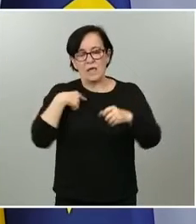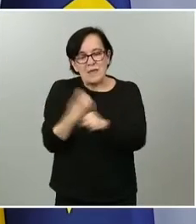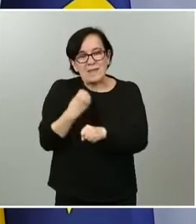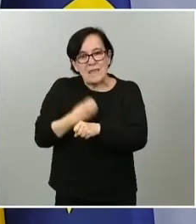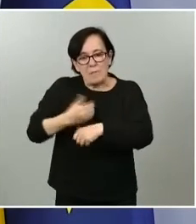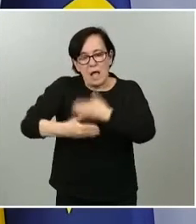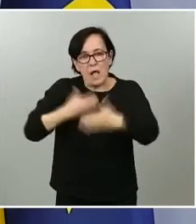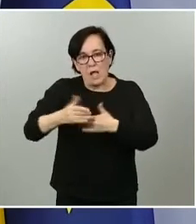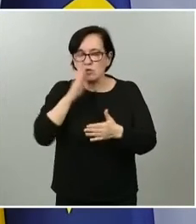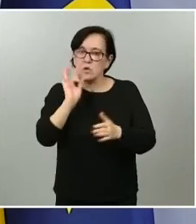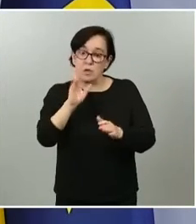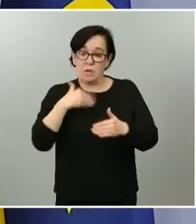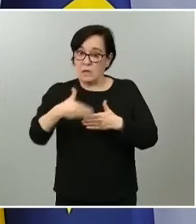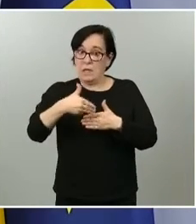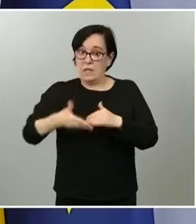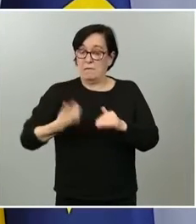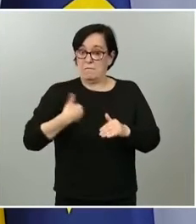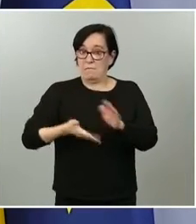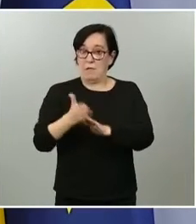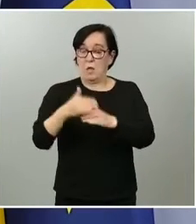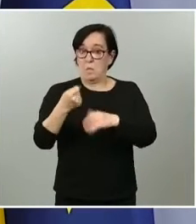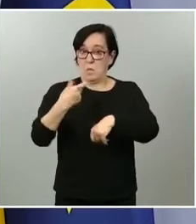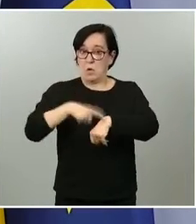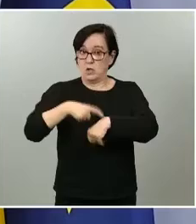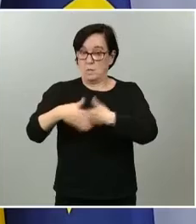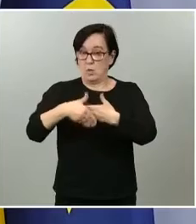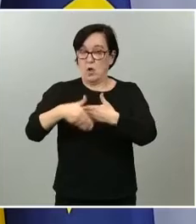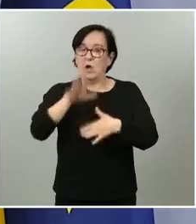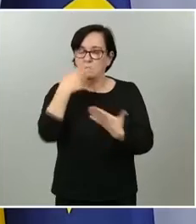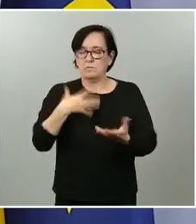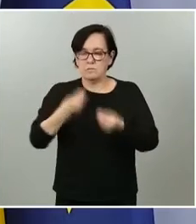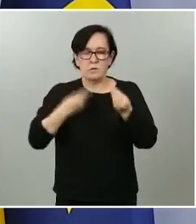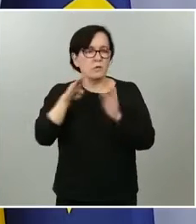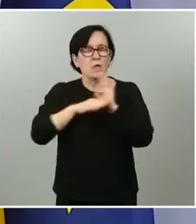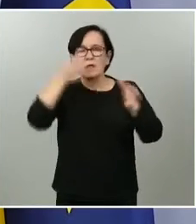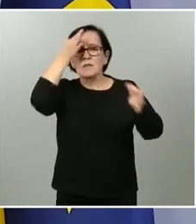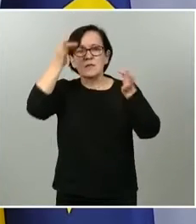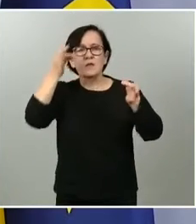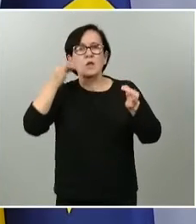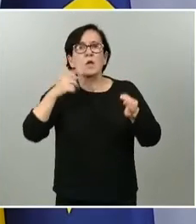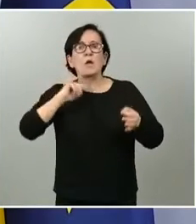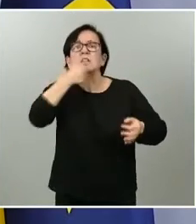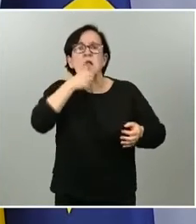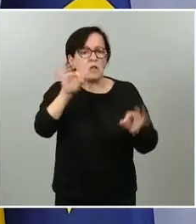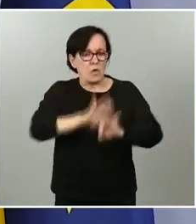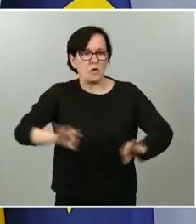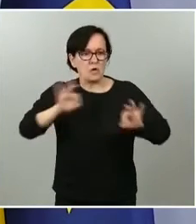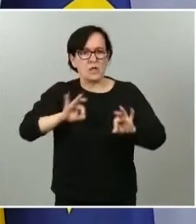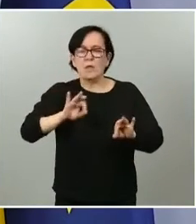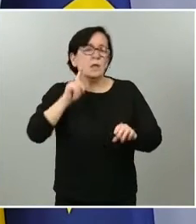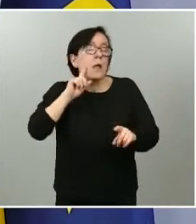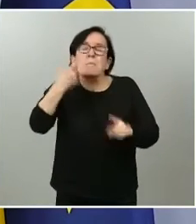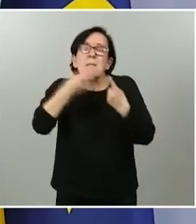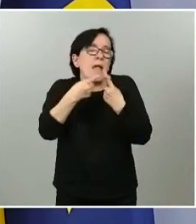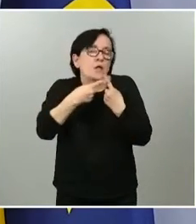breve espacio de tiempo podremos darlo a conocer. El criterio con el que vamos a actuar no va ser ningún secreto para ustedes, es el criterio de prudencia, de